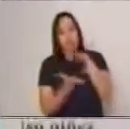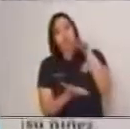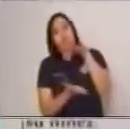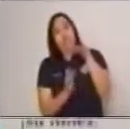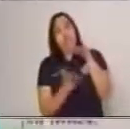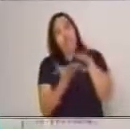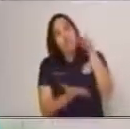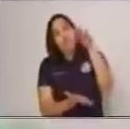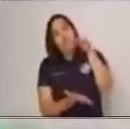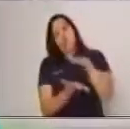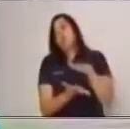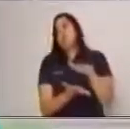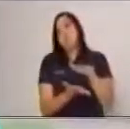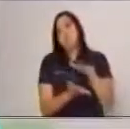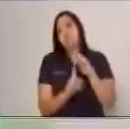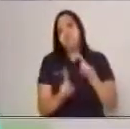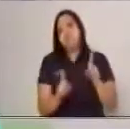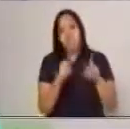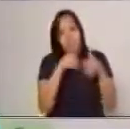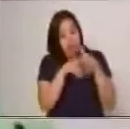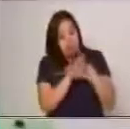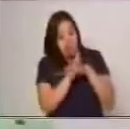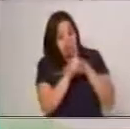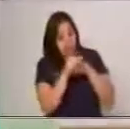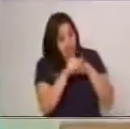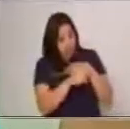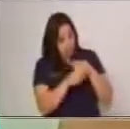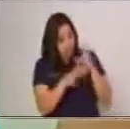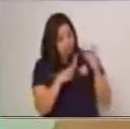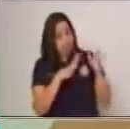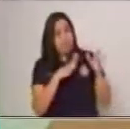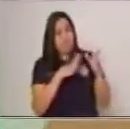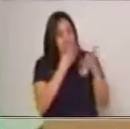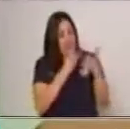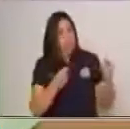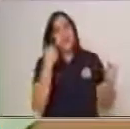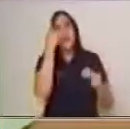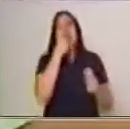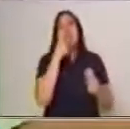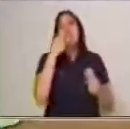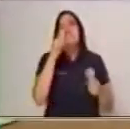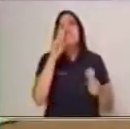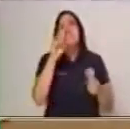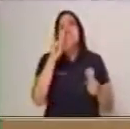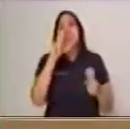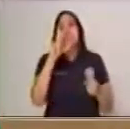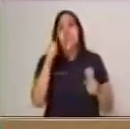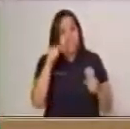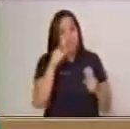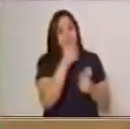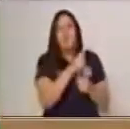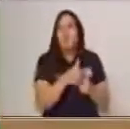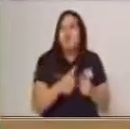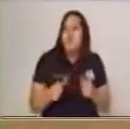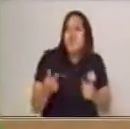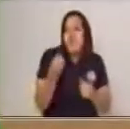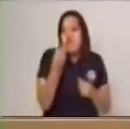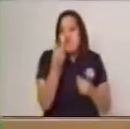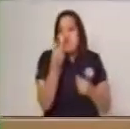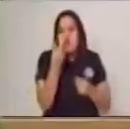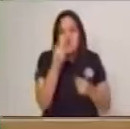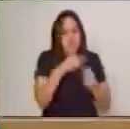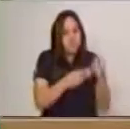grande o pequeño. En su interior contienen gran caudal de sábila como reserva de líquido, dado que son